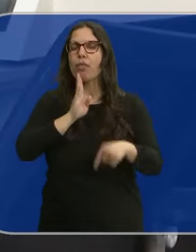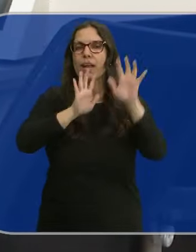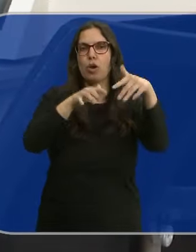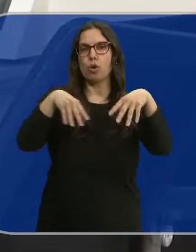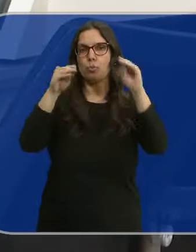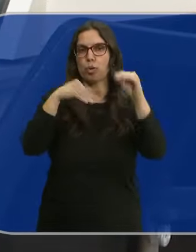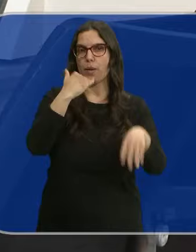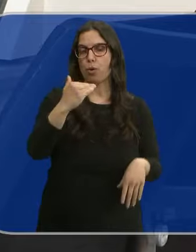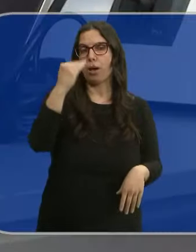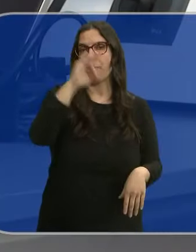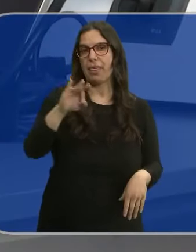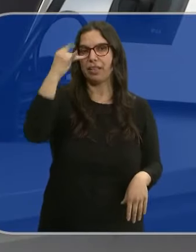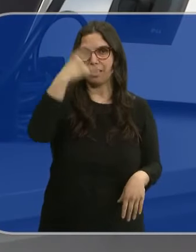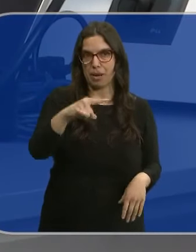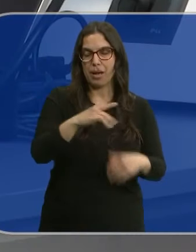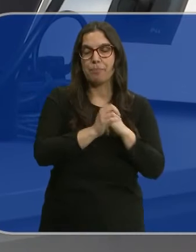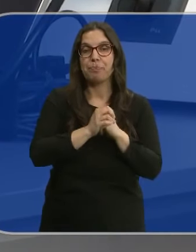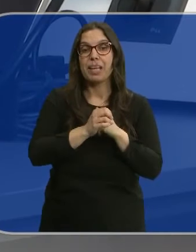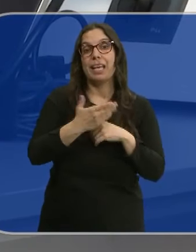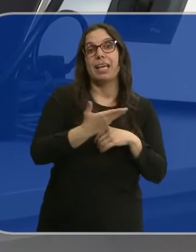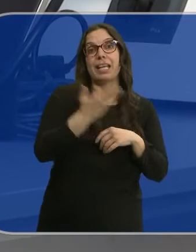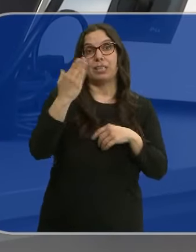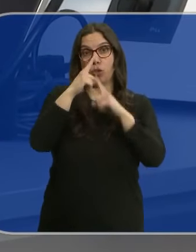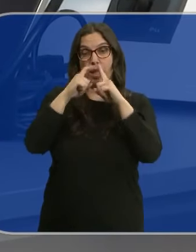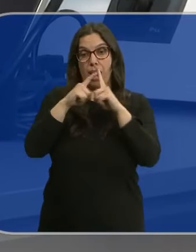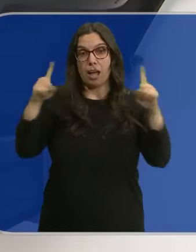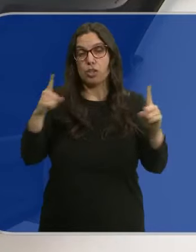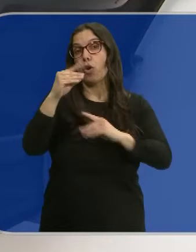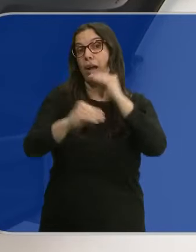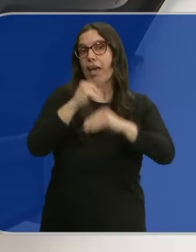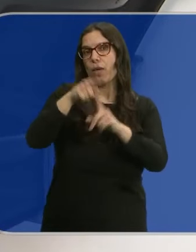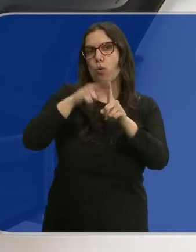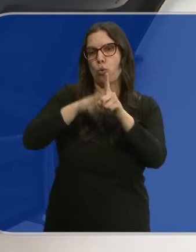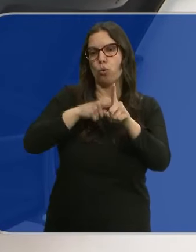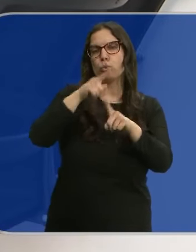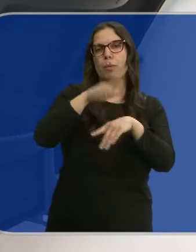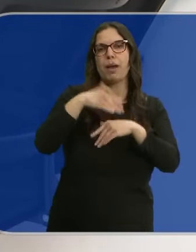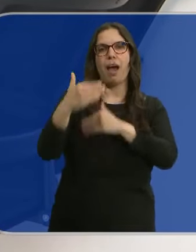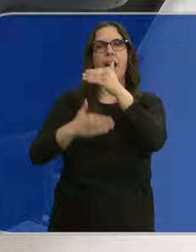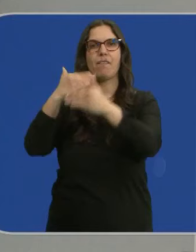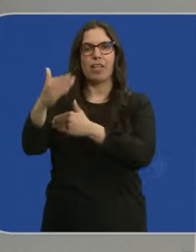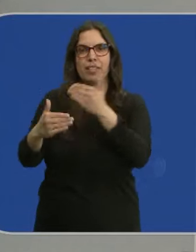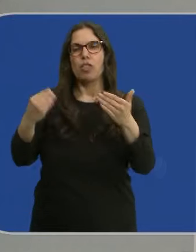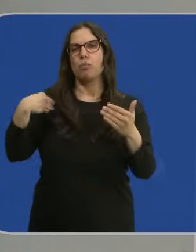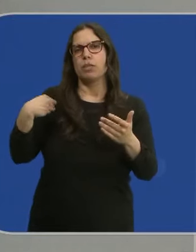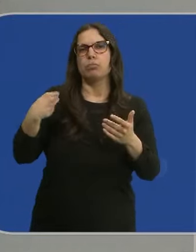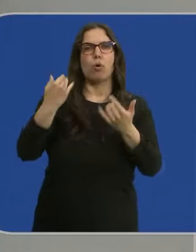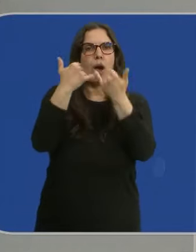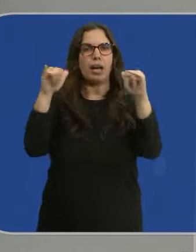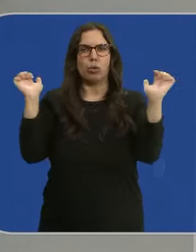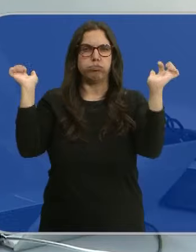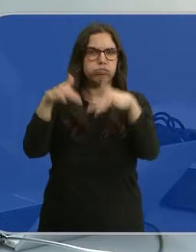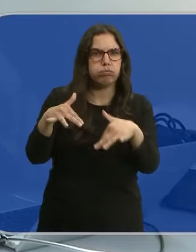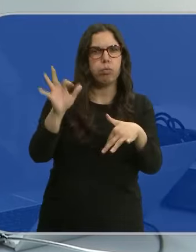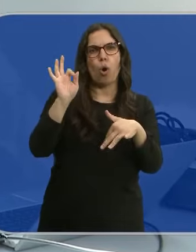de León, Burgos, Zamora, Palencia y Salamanca. El resto del año la Guardia Civil las utilizará como puestos de mando avanzado en grandes concentraciones